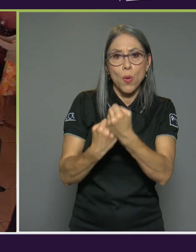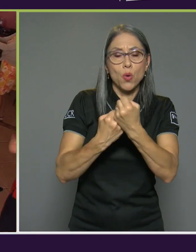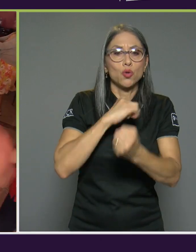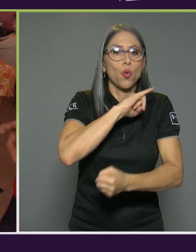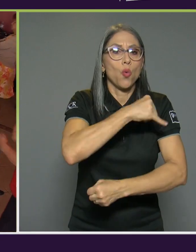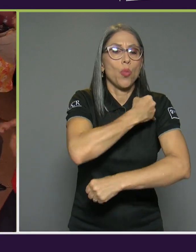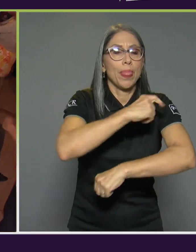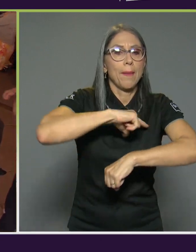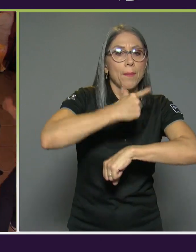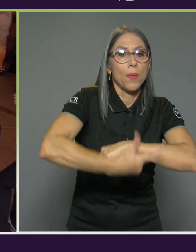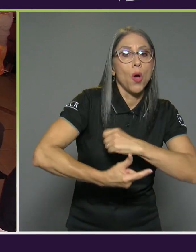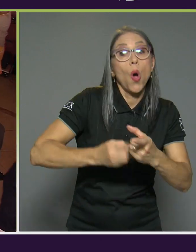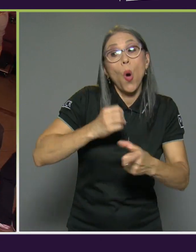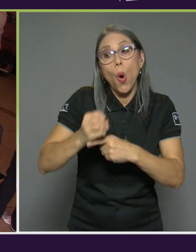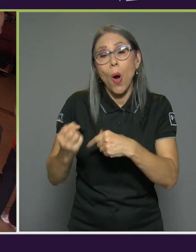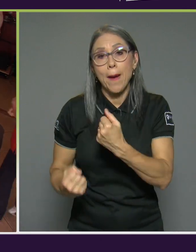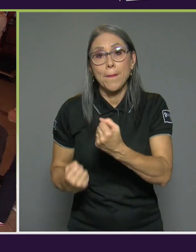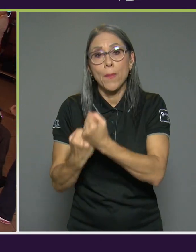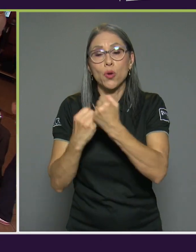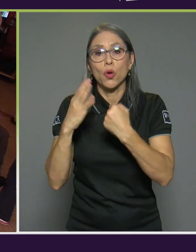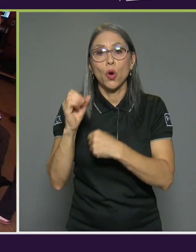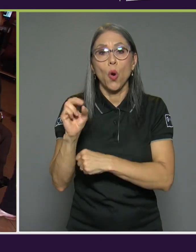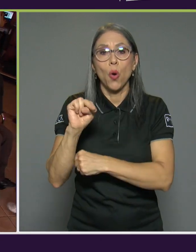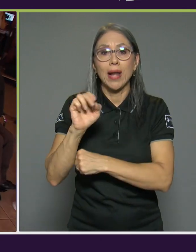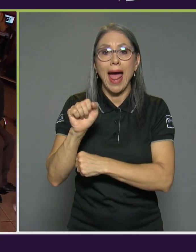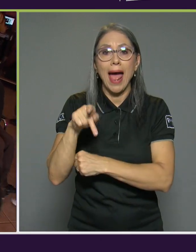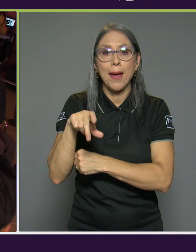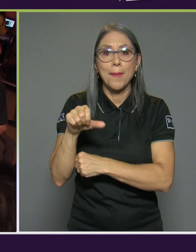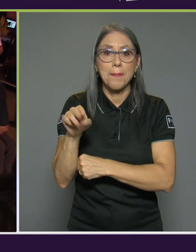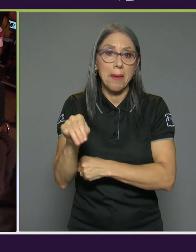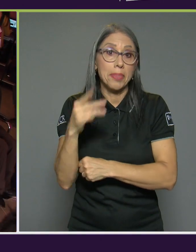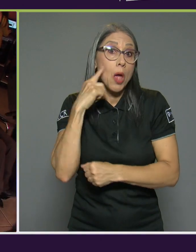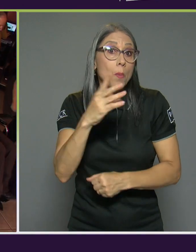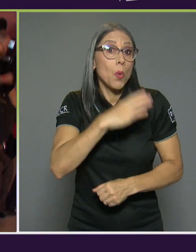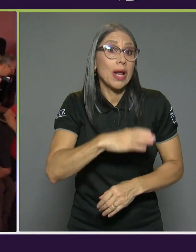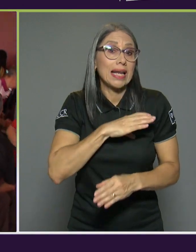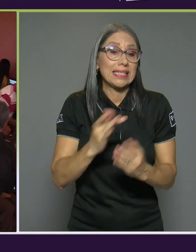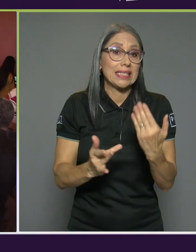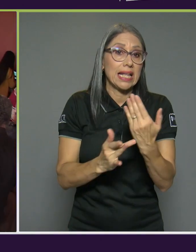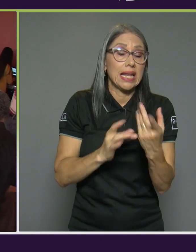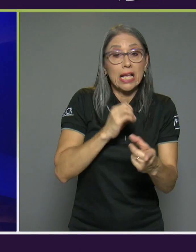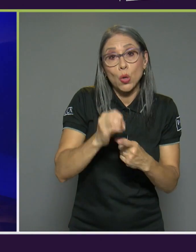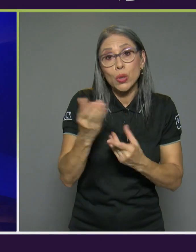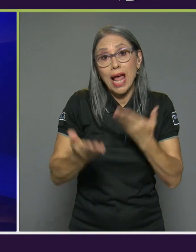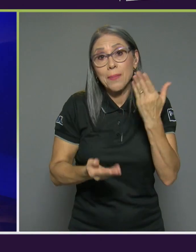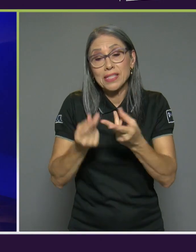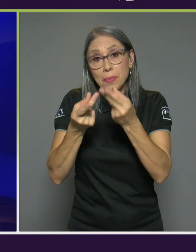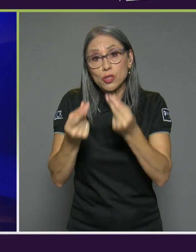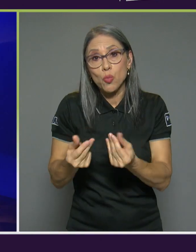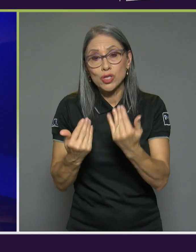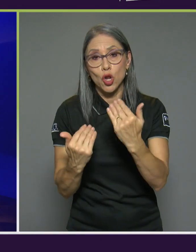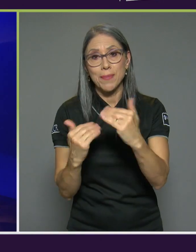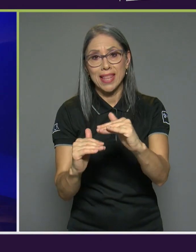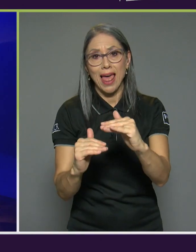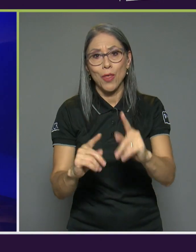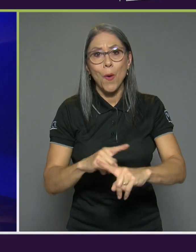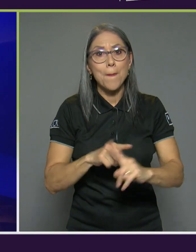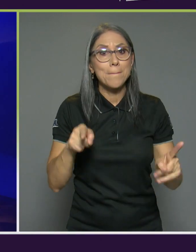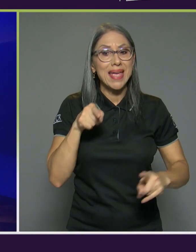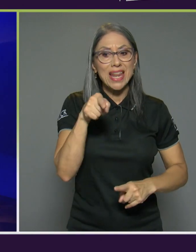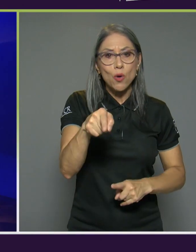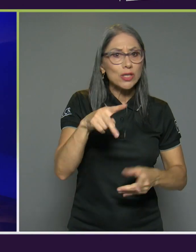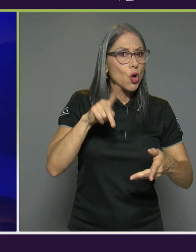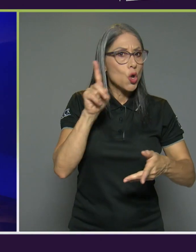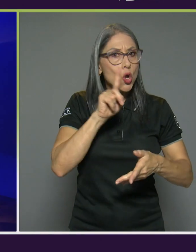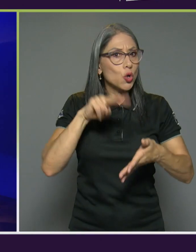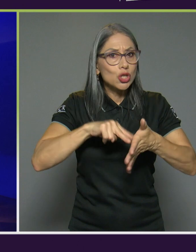conapán por cuestiones técnicas o porque por algún momento el el presupuesto pueda ser limitado pero eso no impide a que